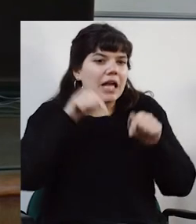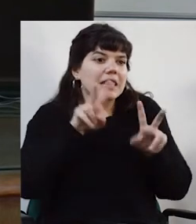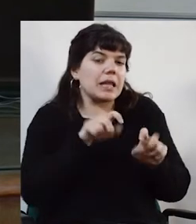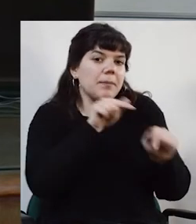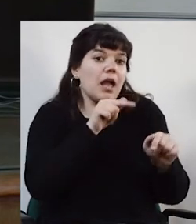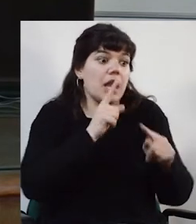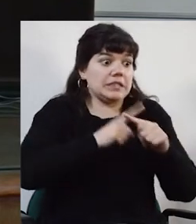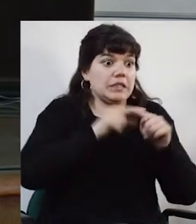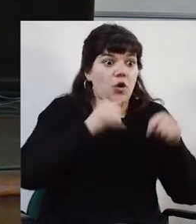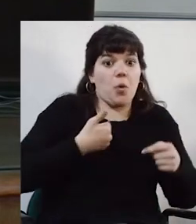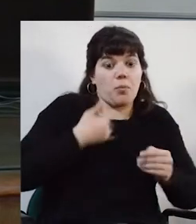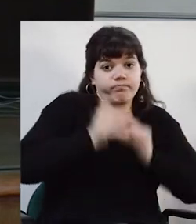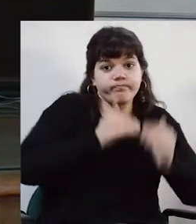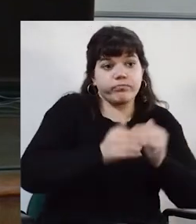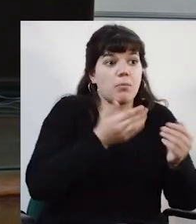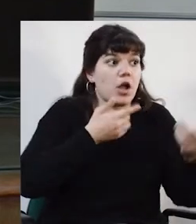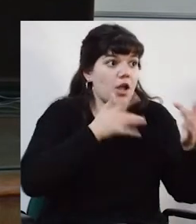objetivar la existencia de la red,